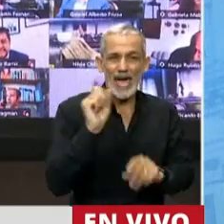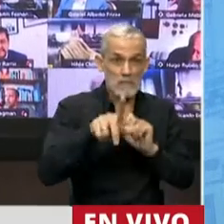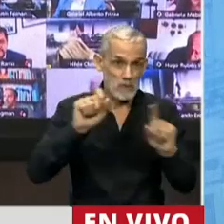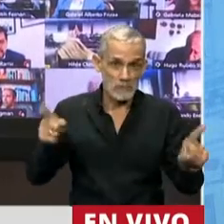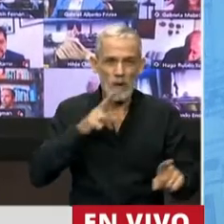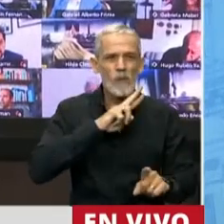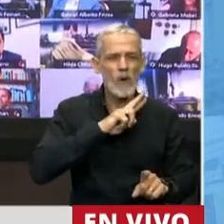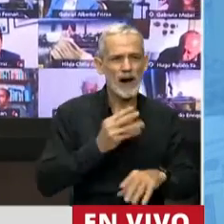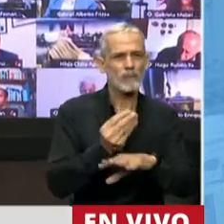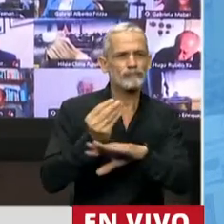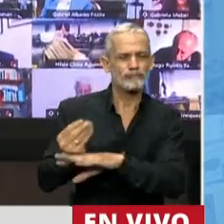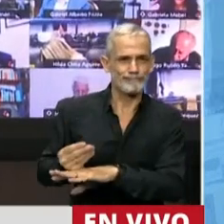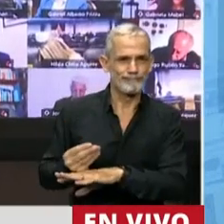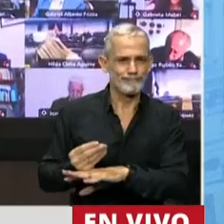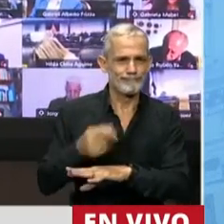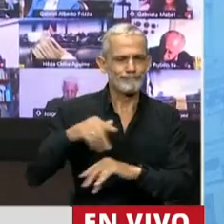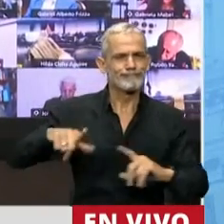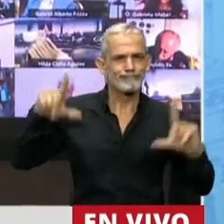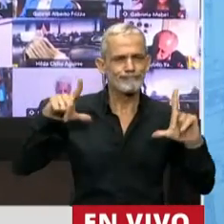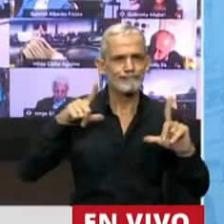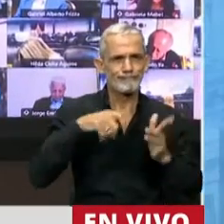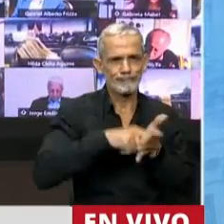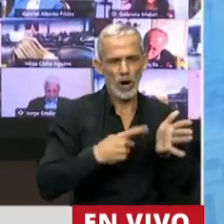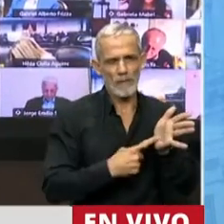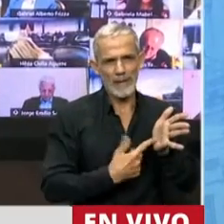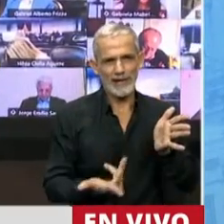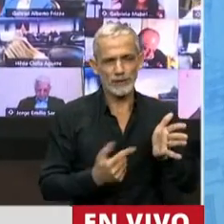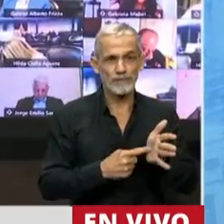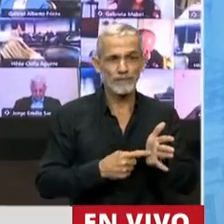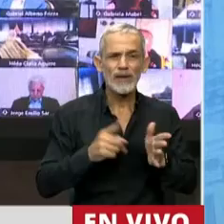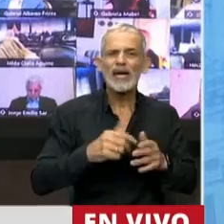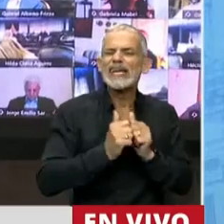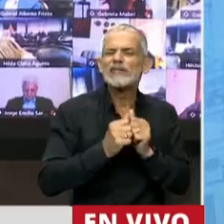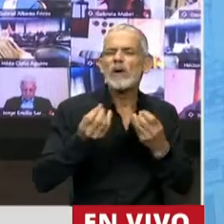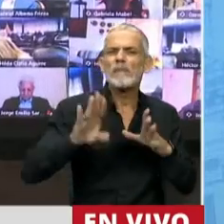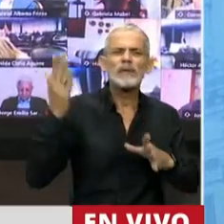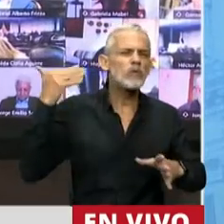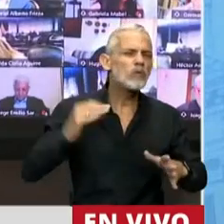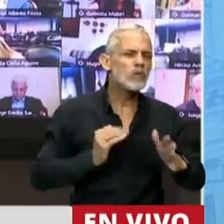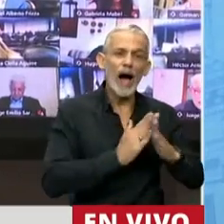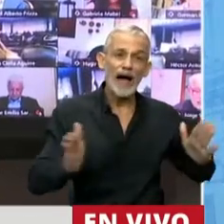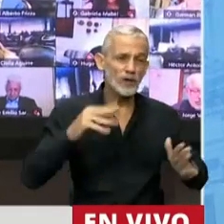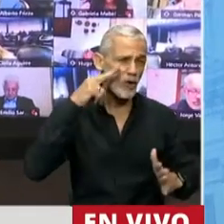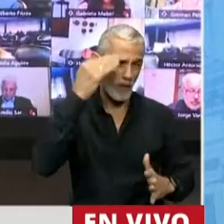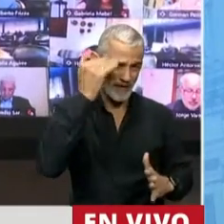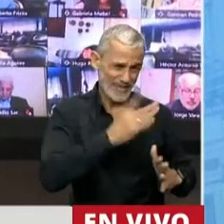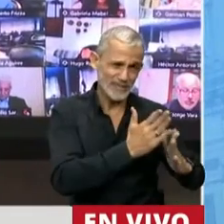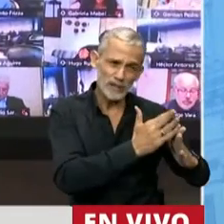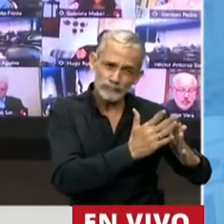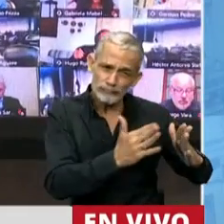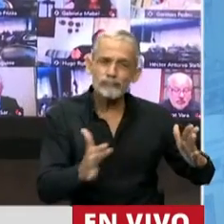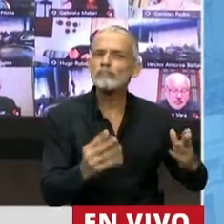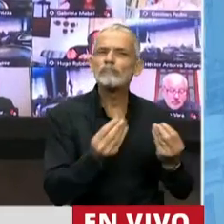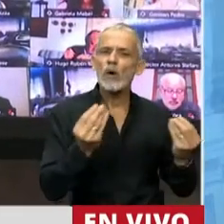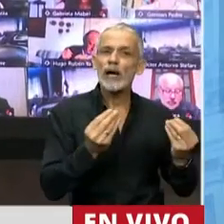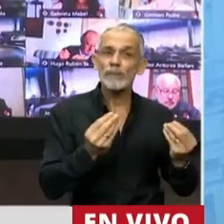de las mujeres. Porque, en realidad, esta historia comienza en el año 2015 cuando